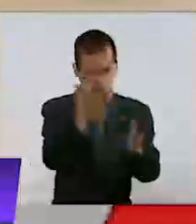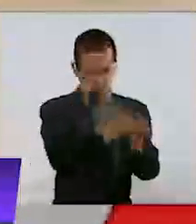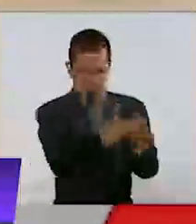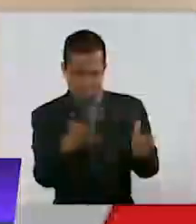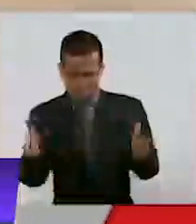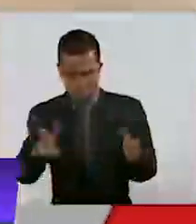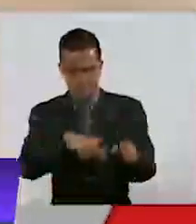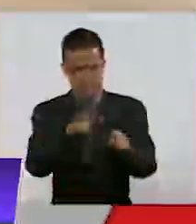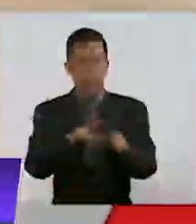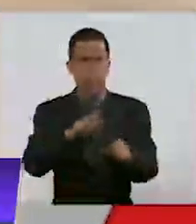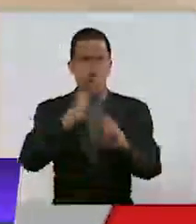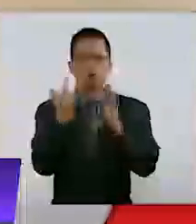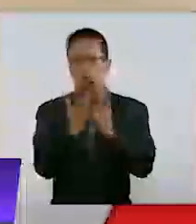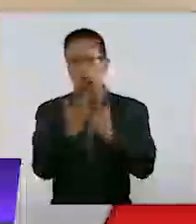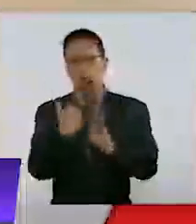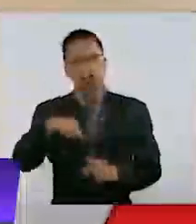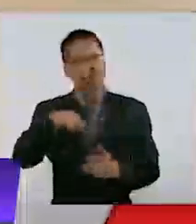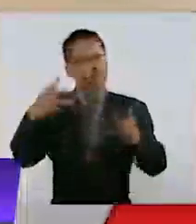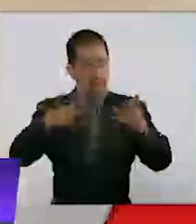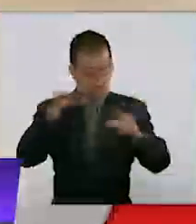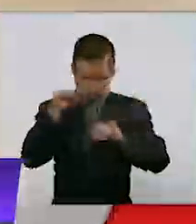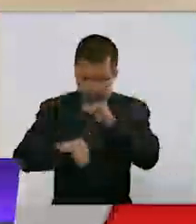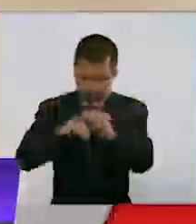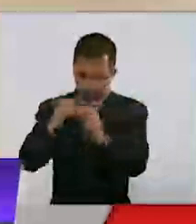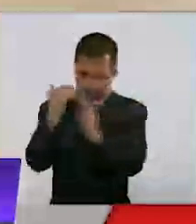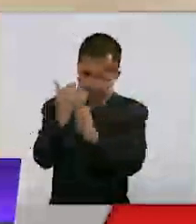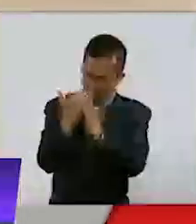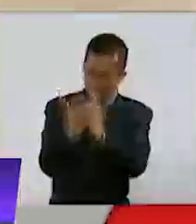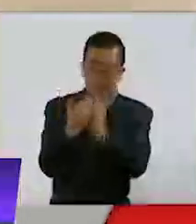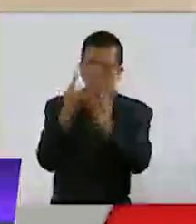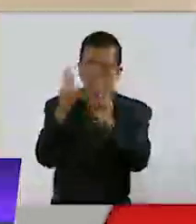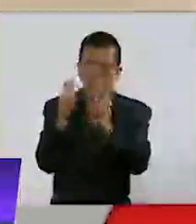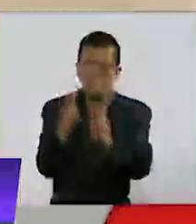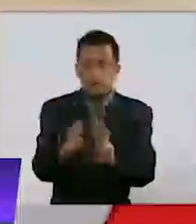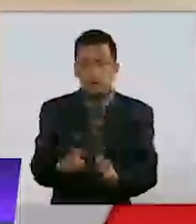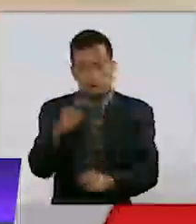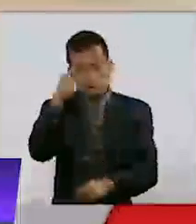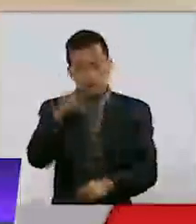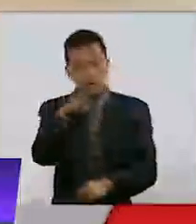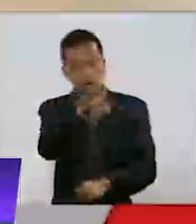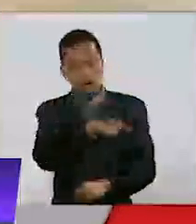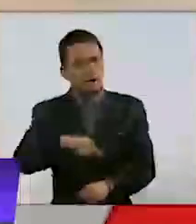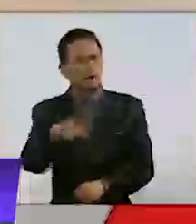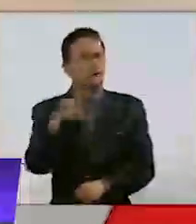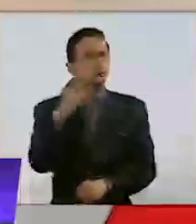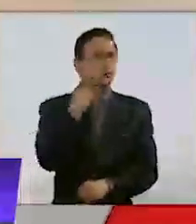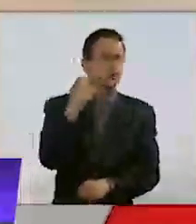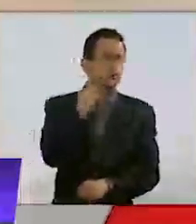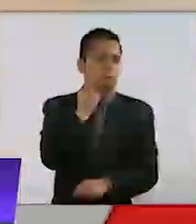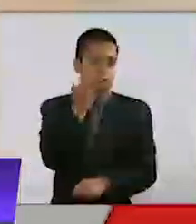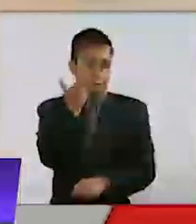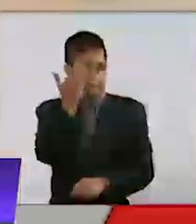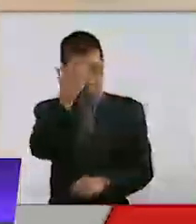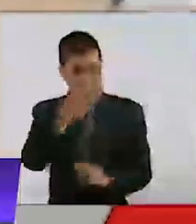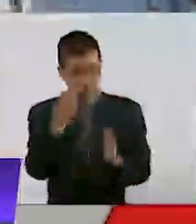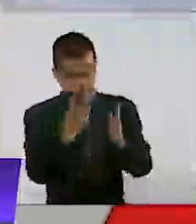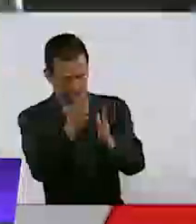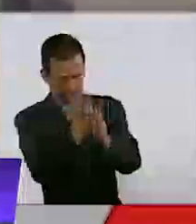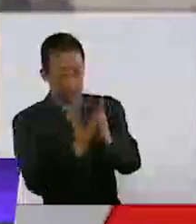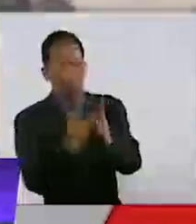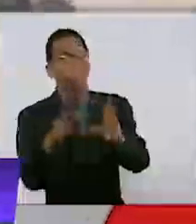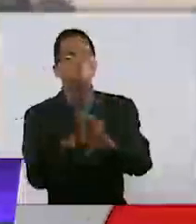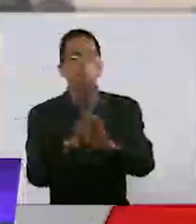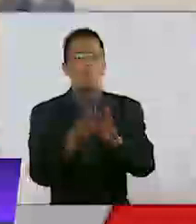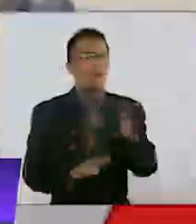una agenda para las y los legisladores que se quieran entrar para reformar la reforma a nivel nacional